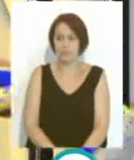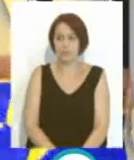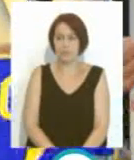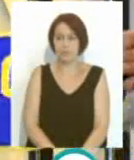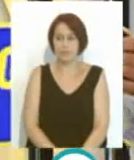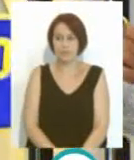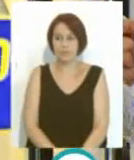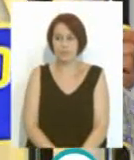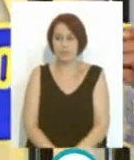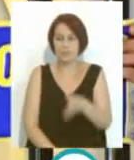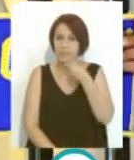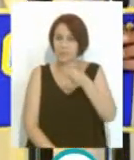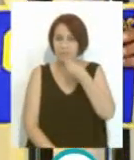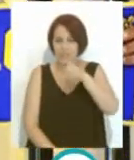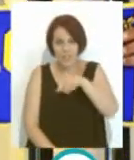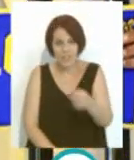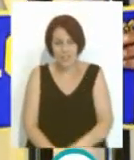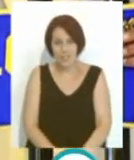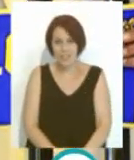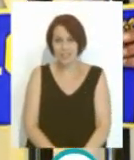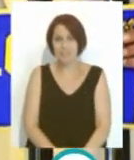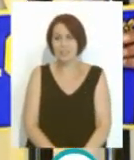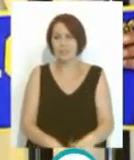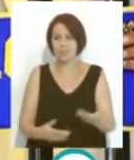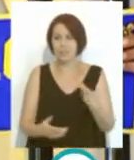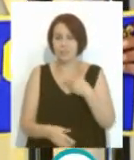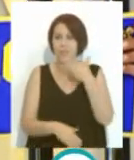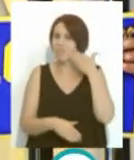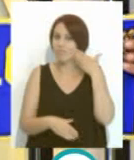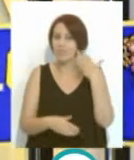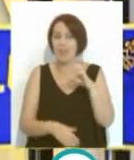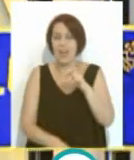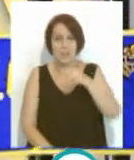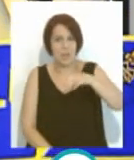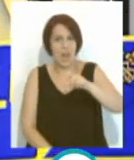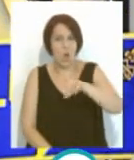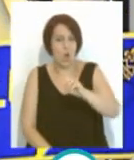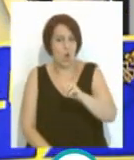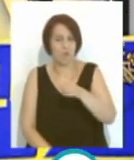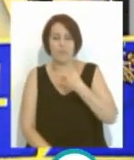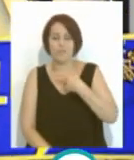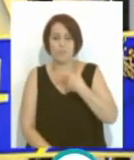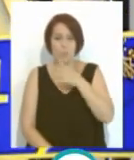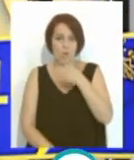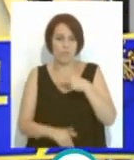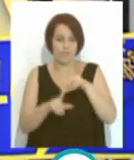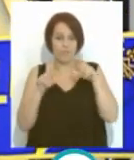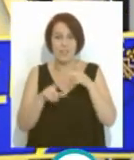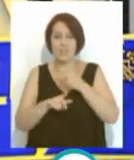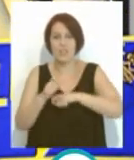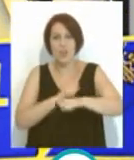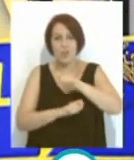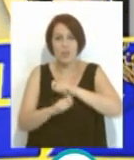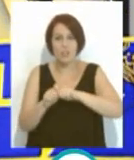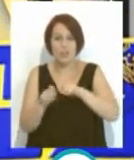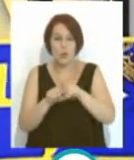Hola. Qué bonita, ¿eh? O sea que tiene que estar orgulloso, Carmelo, de que esté representado por la peña